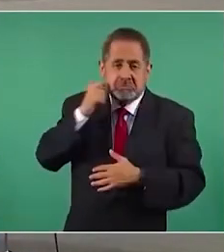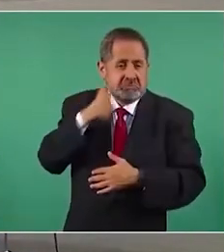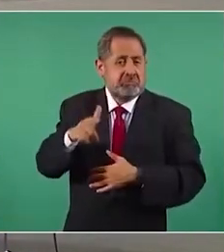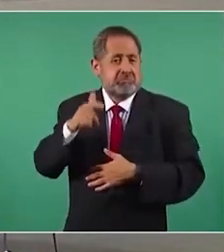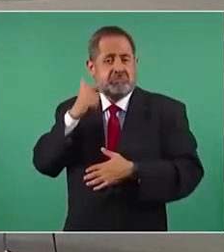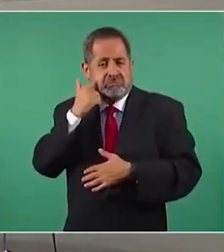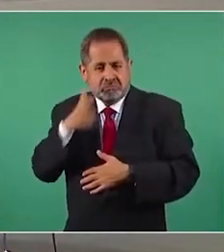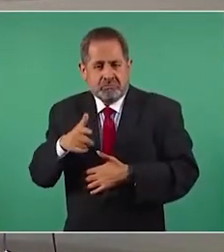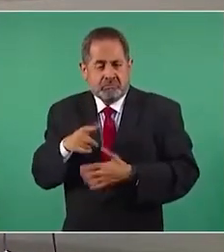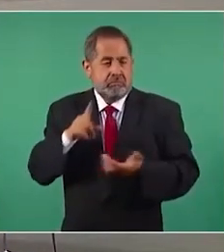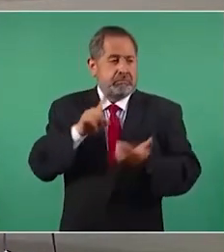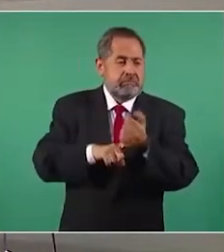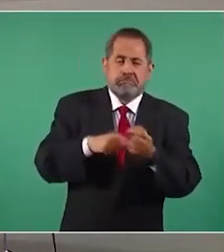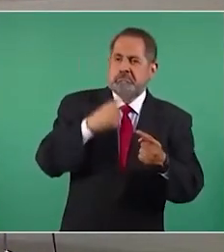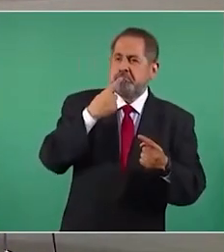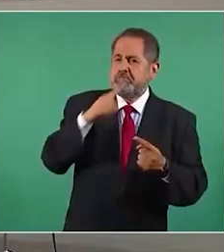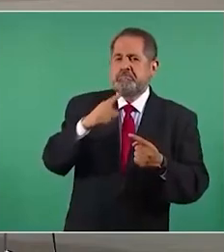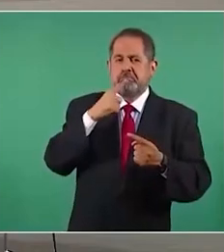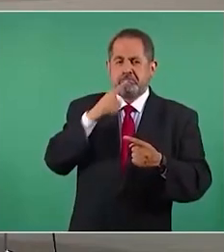y los amparos